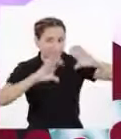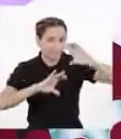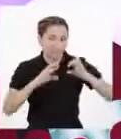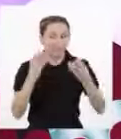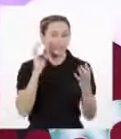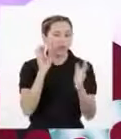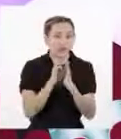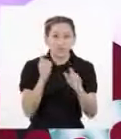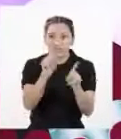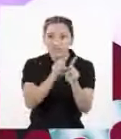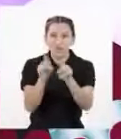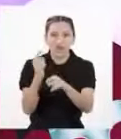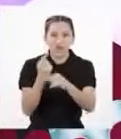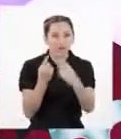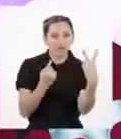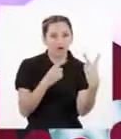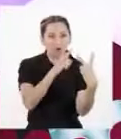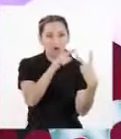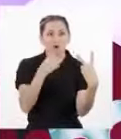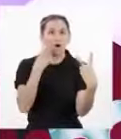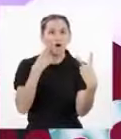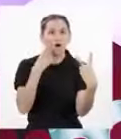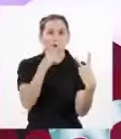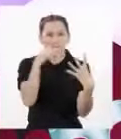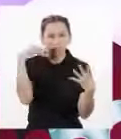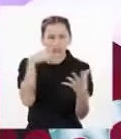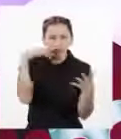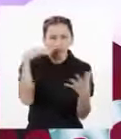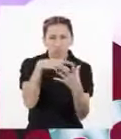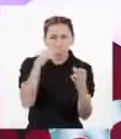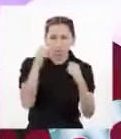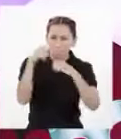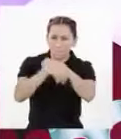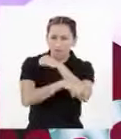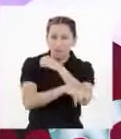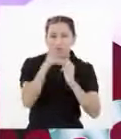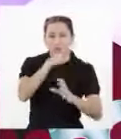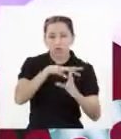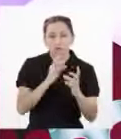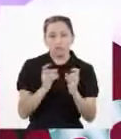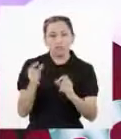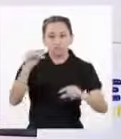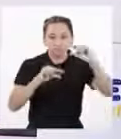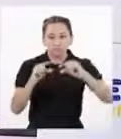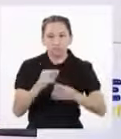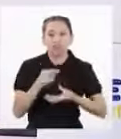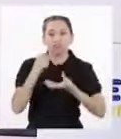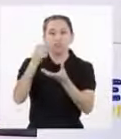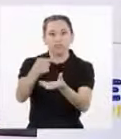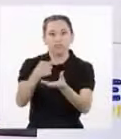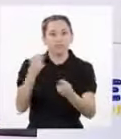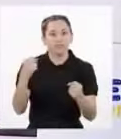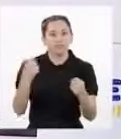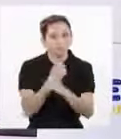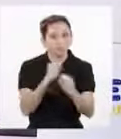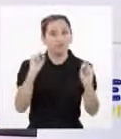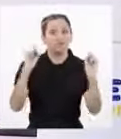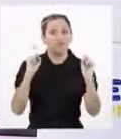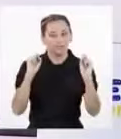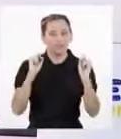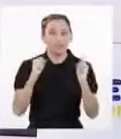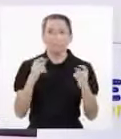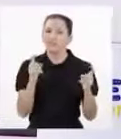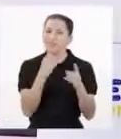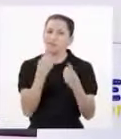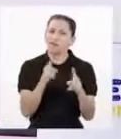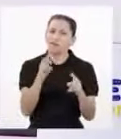interesantes caballeros lograron con sus estudios Pero todavía no comprendo cómo se vincula todo esto con Malena Pues podemos decir